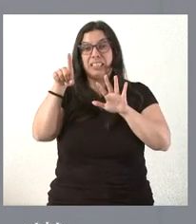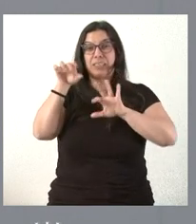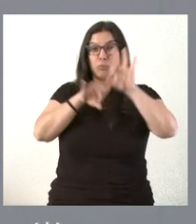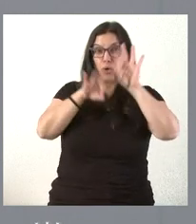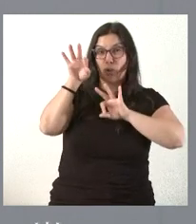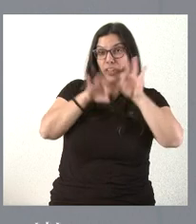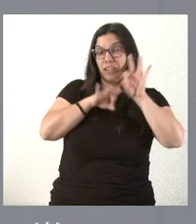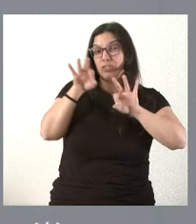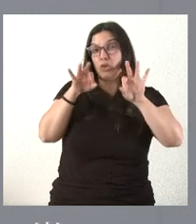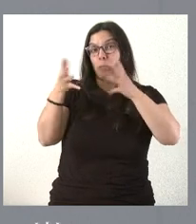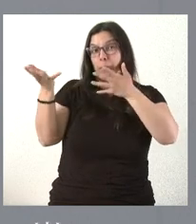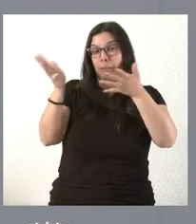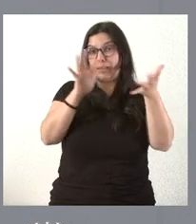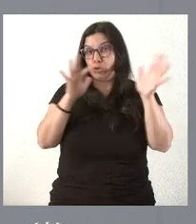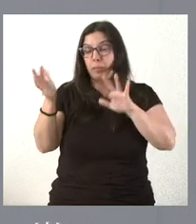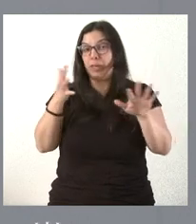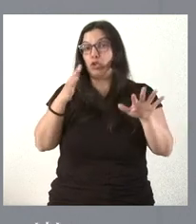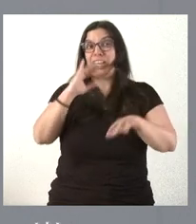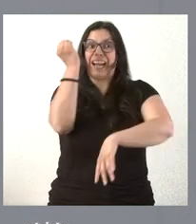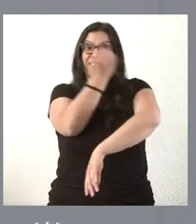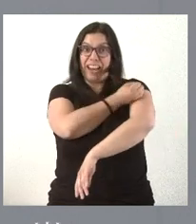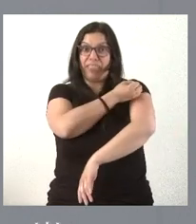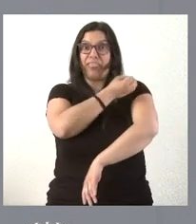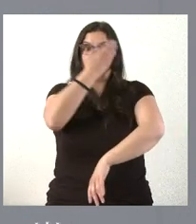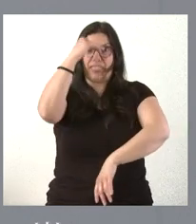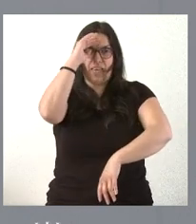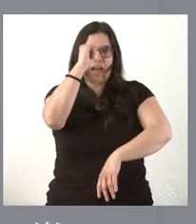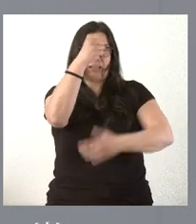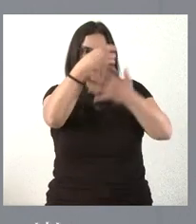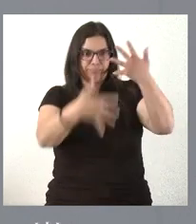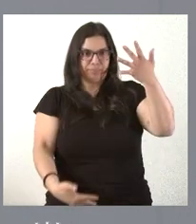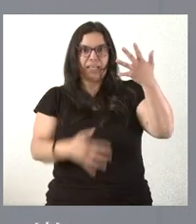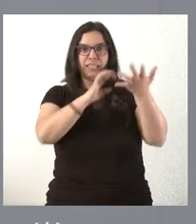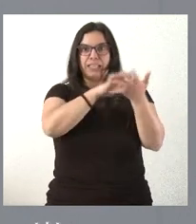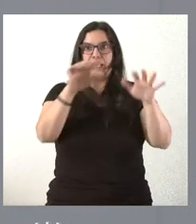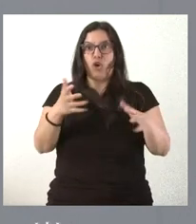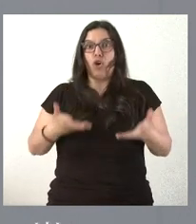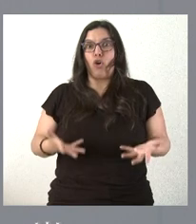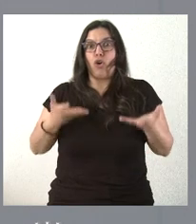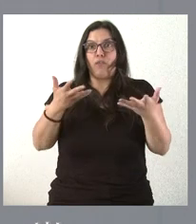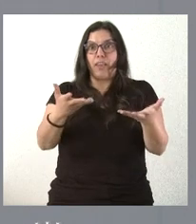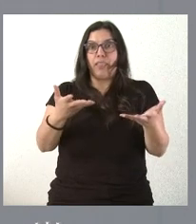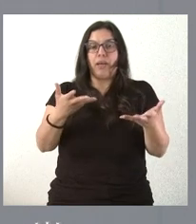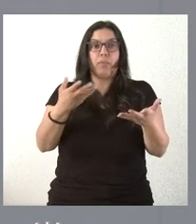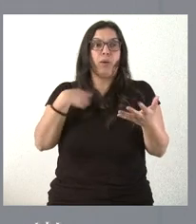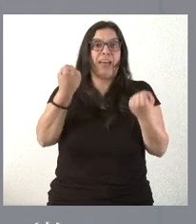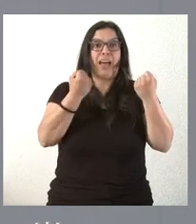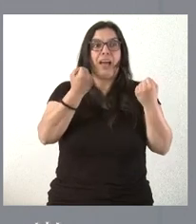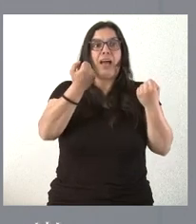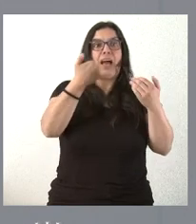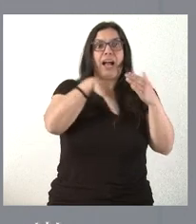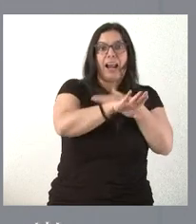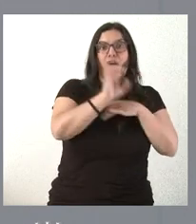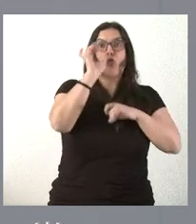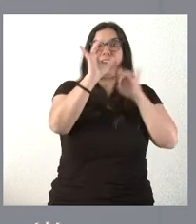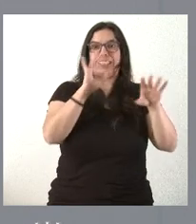de referencia catastral que hay en Castilla y León por parte de Sareb son o garajes o trasteros